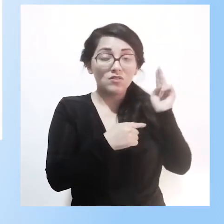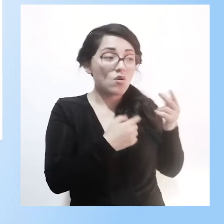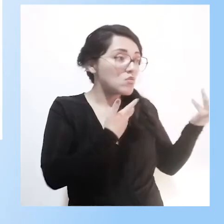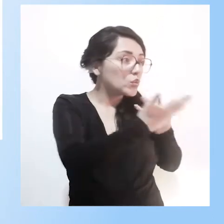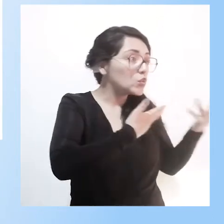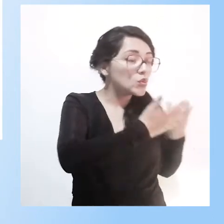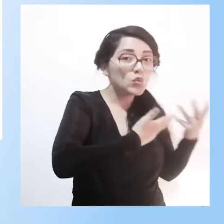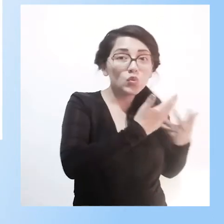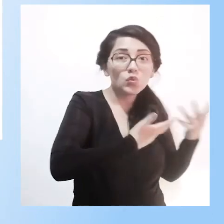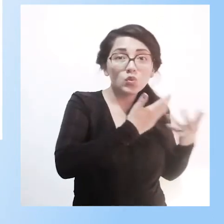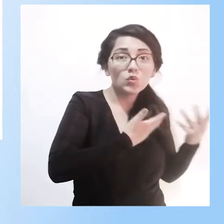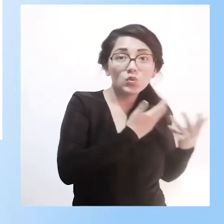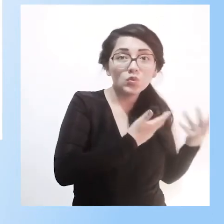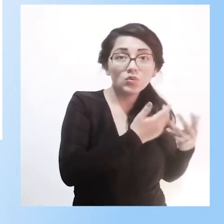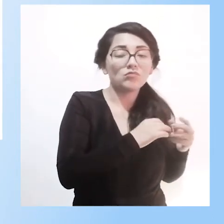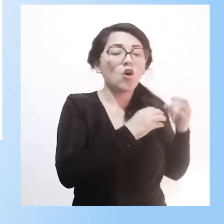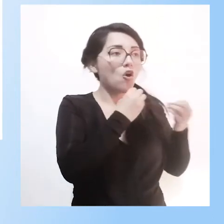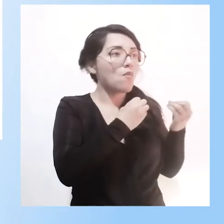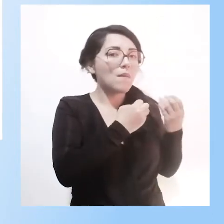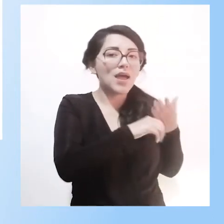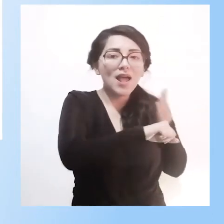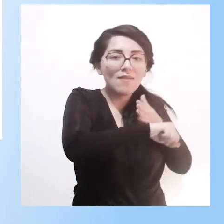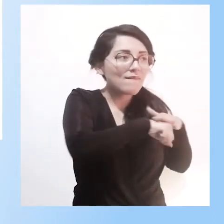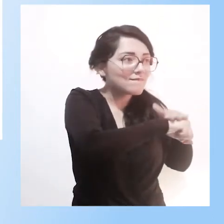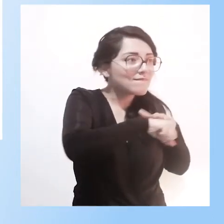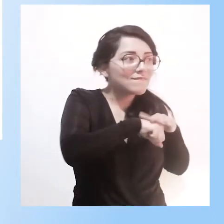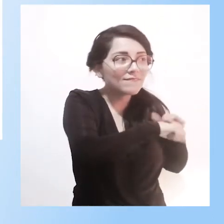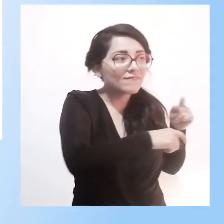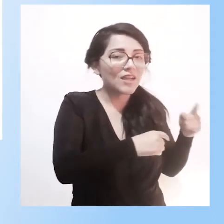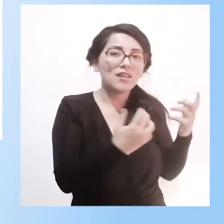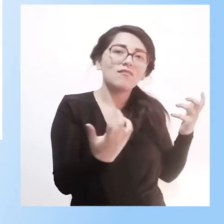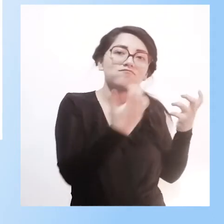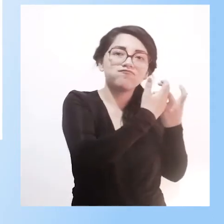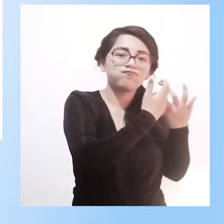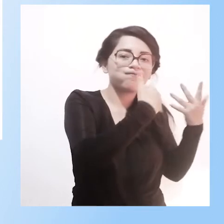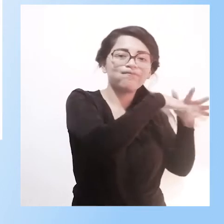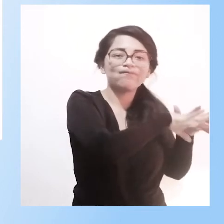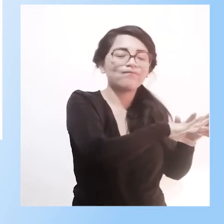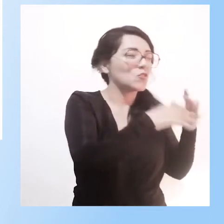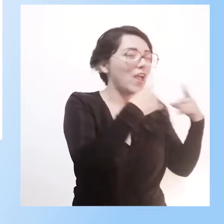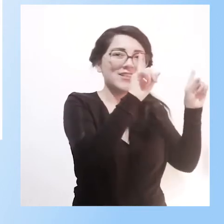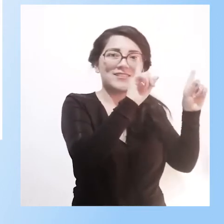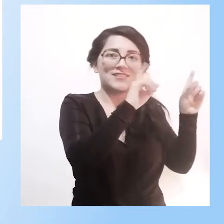que ha permanecido en el establecimiento de salud y así tener una reincorporación exitosa.